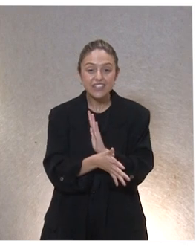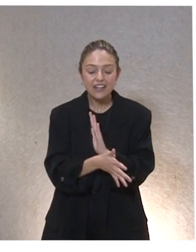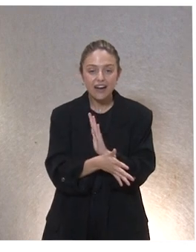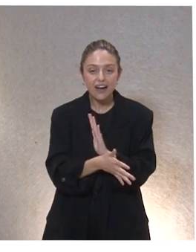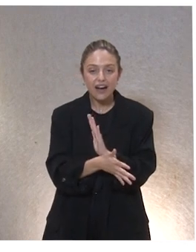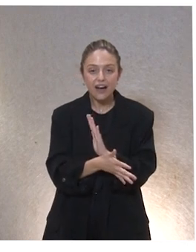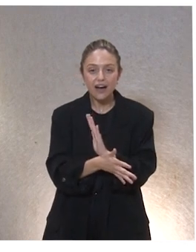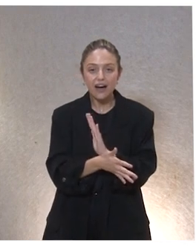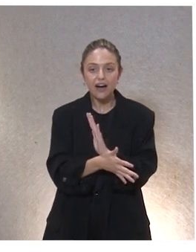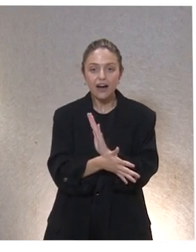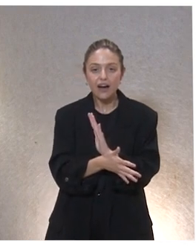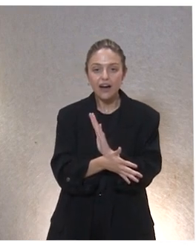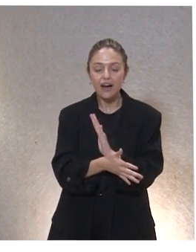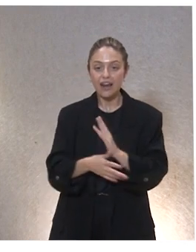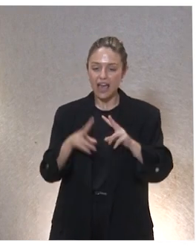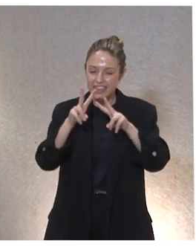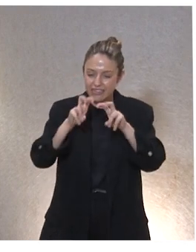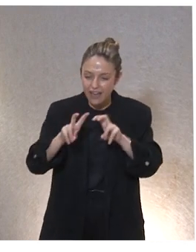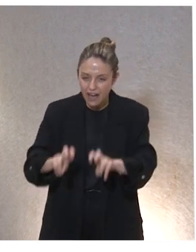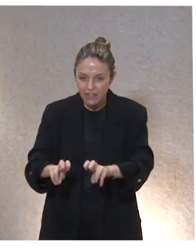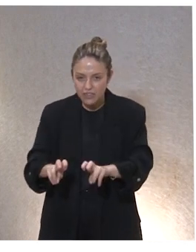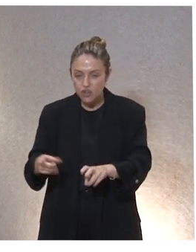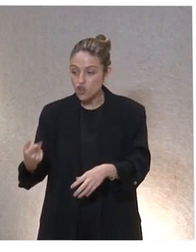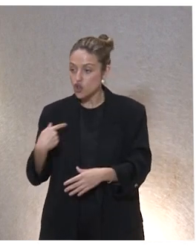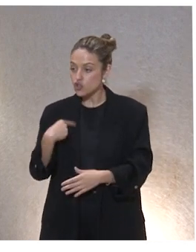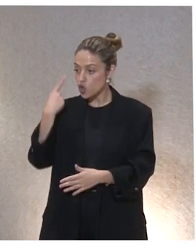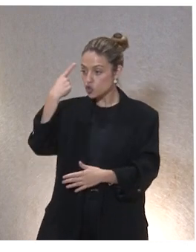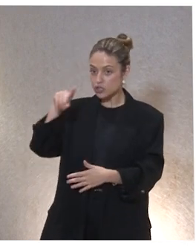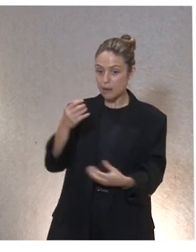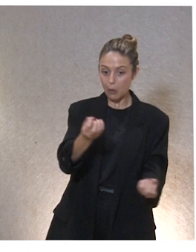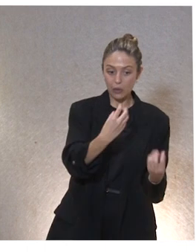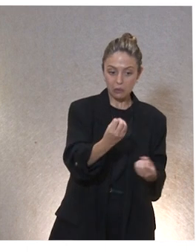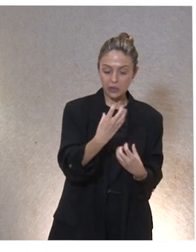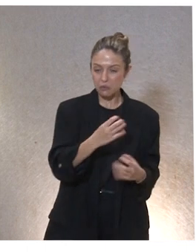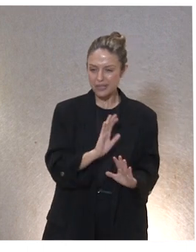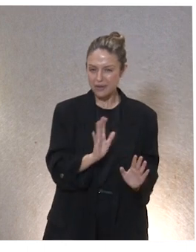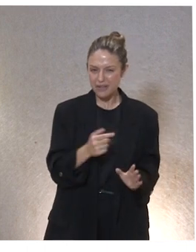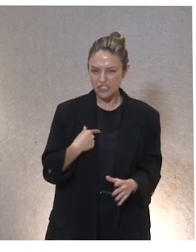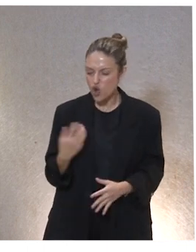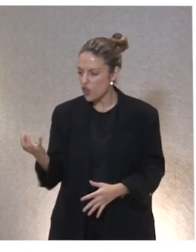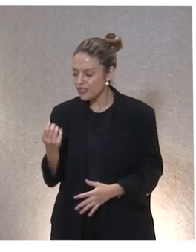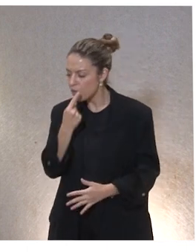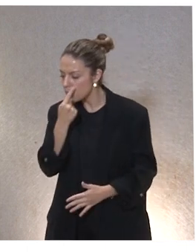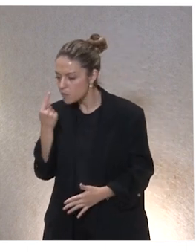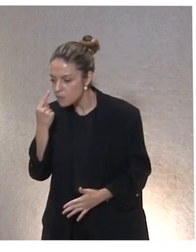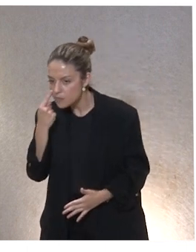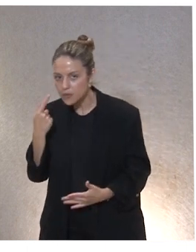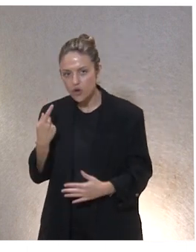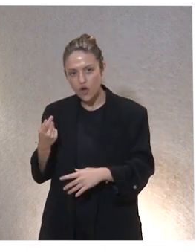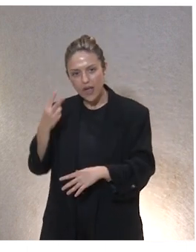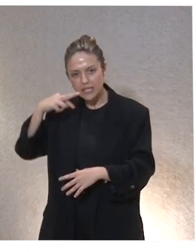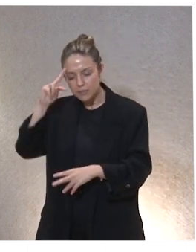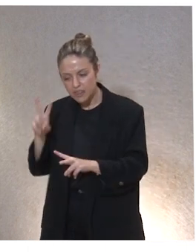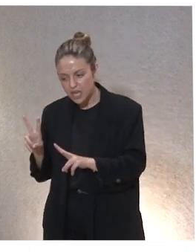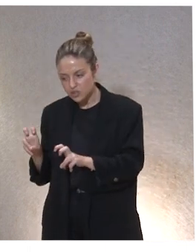decíamos la sorbación y la indagación no me vale lo que sé tengo que saber más tengo que hacer o promover nuevas experiencias